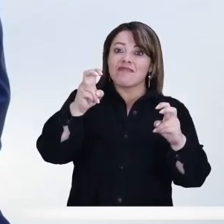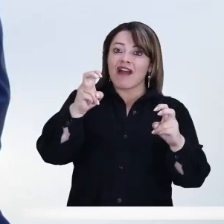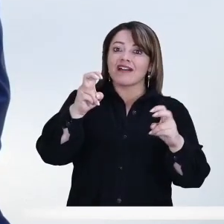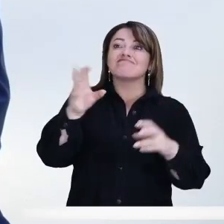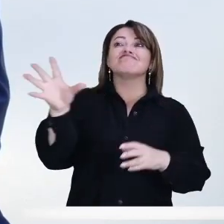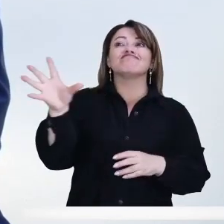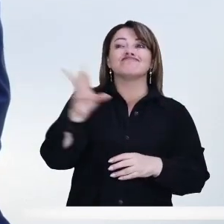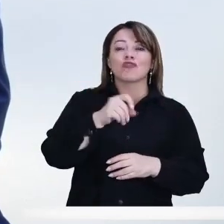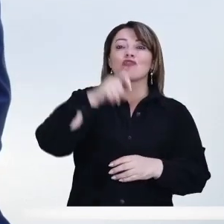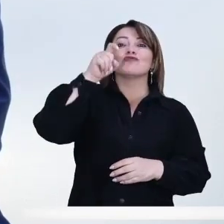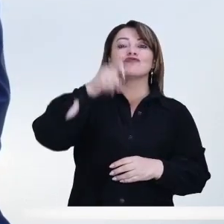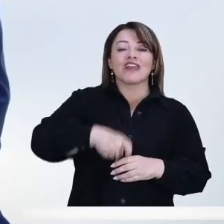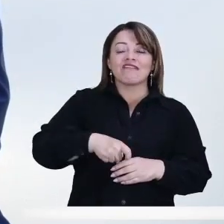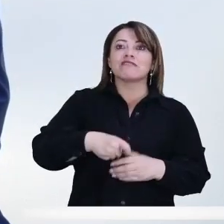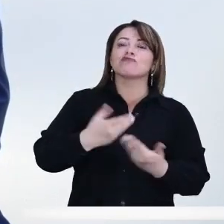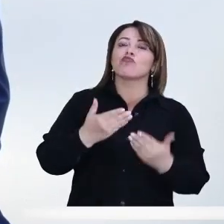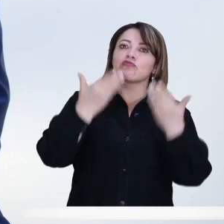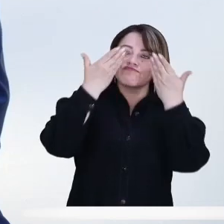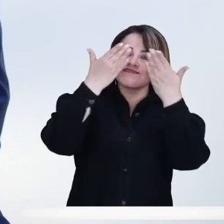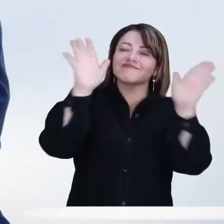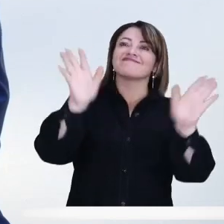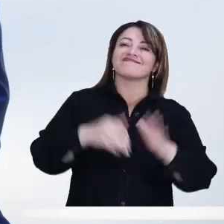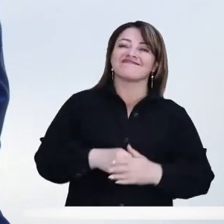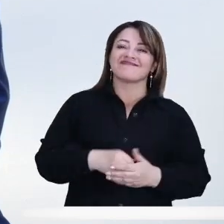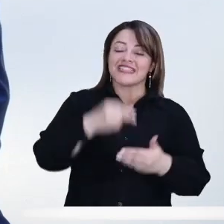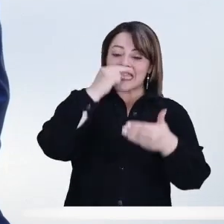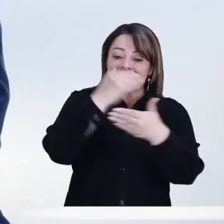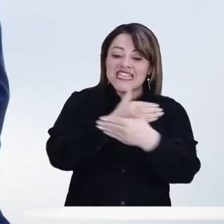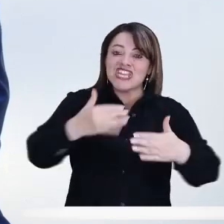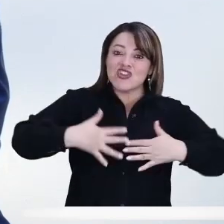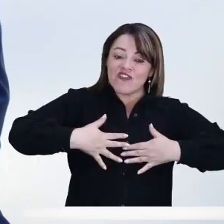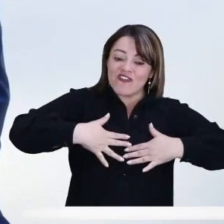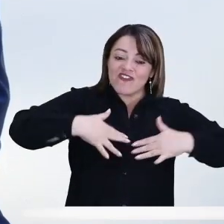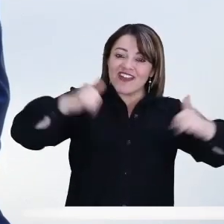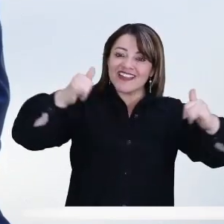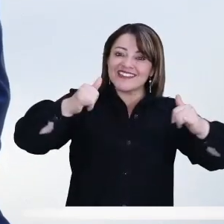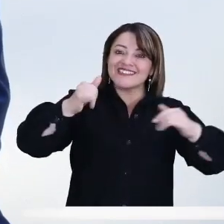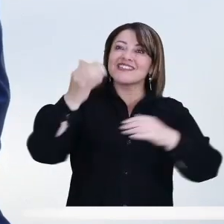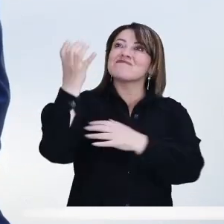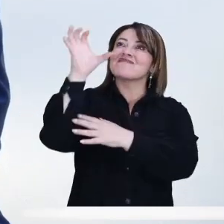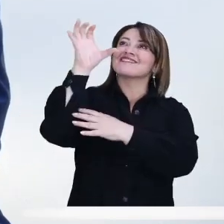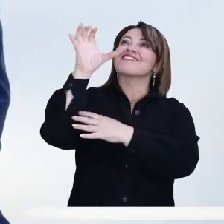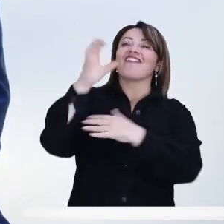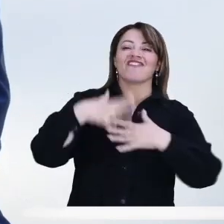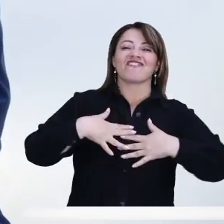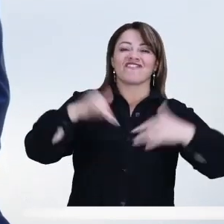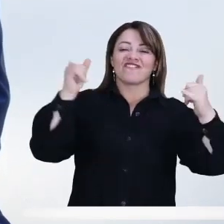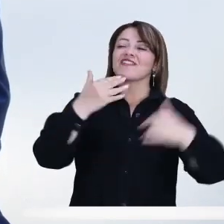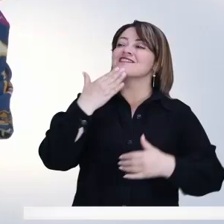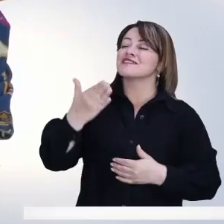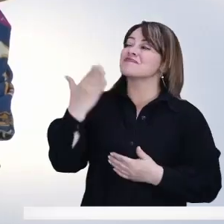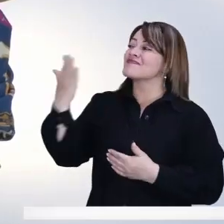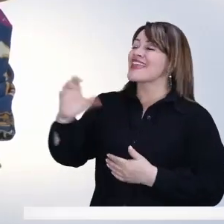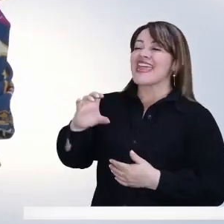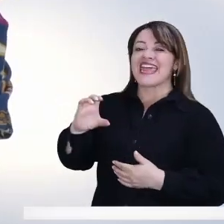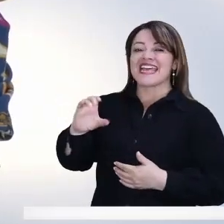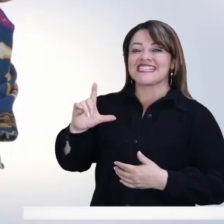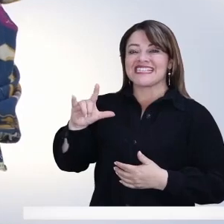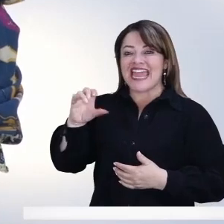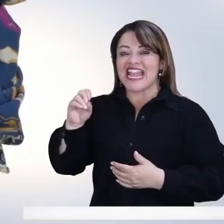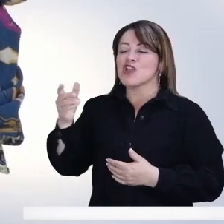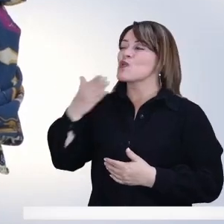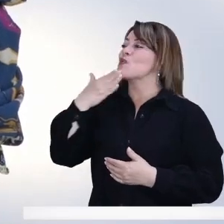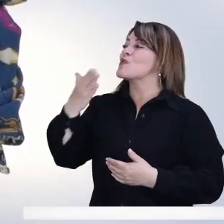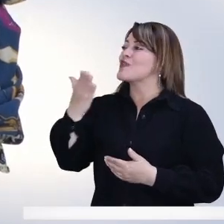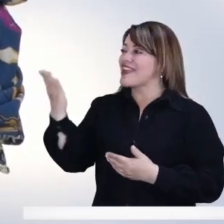un tema que nos compete a todos y a todas y si hacemos niños felices, tendremos un país feliz. Muchísimas gracias,